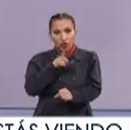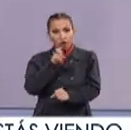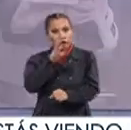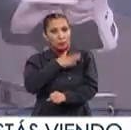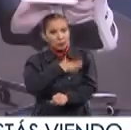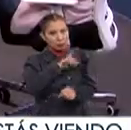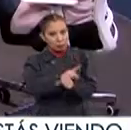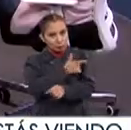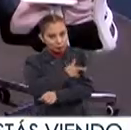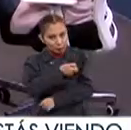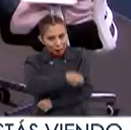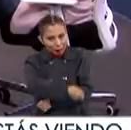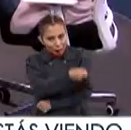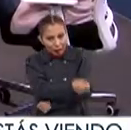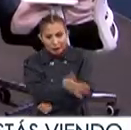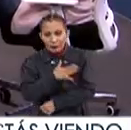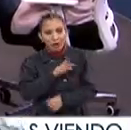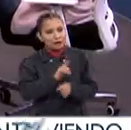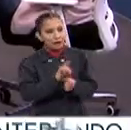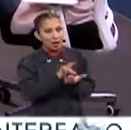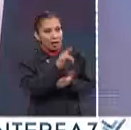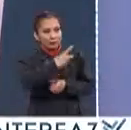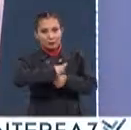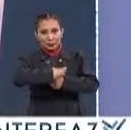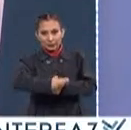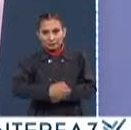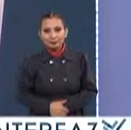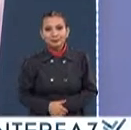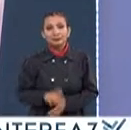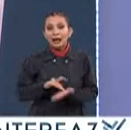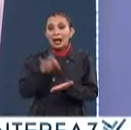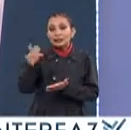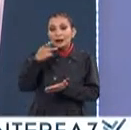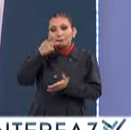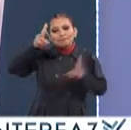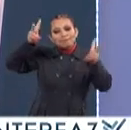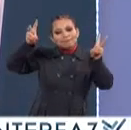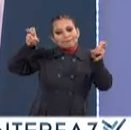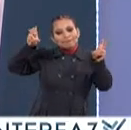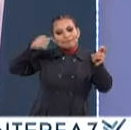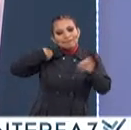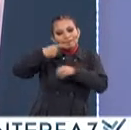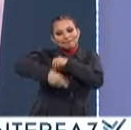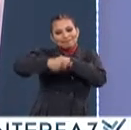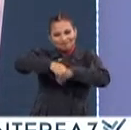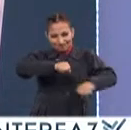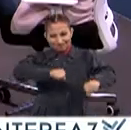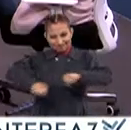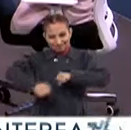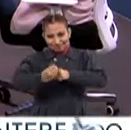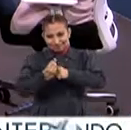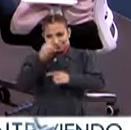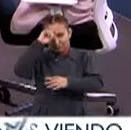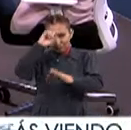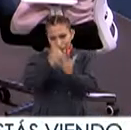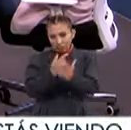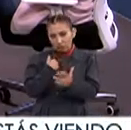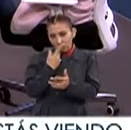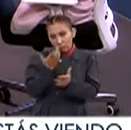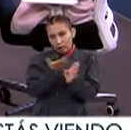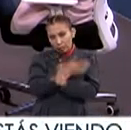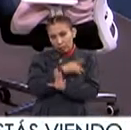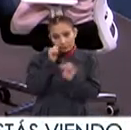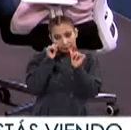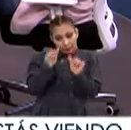buenos días, es un placer saludarla Buenos días, gracias por la invitación Muchas veces cuando hablamos de las afectaciones de los sismos Por supuesto yo creo que de forma